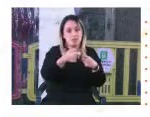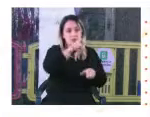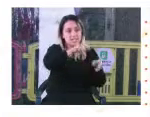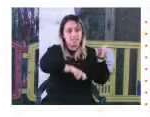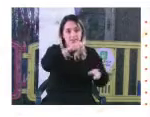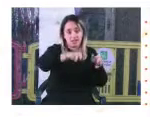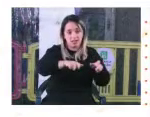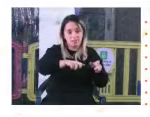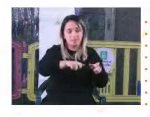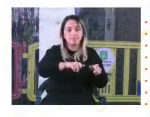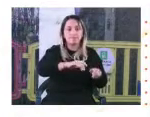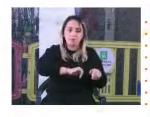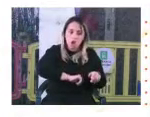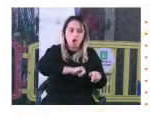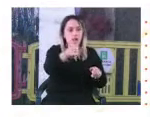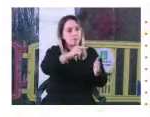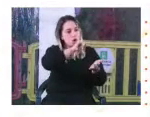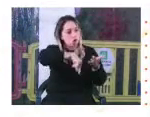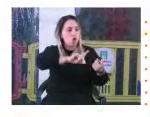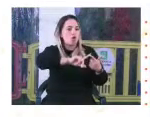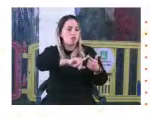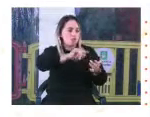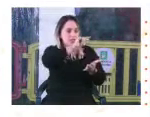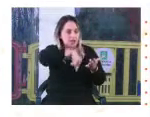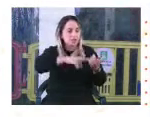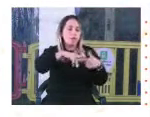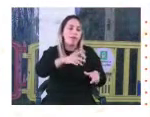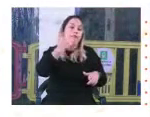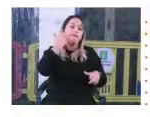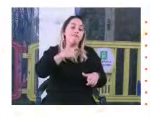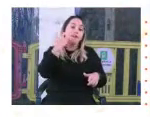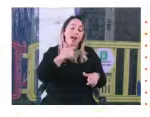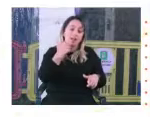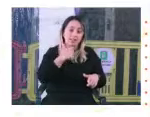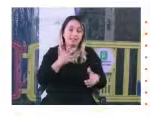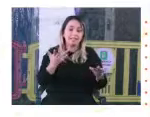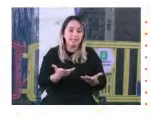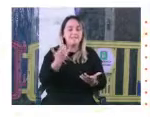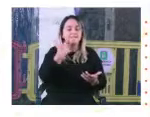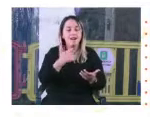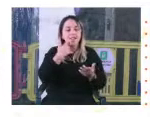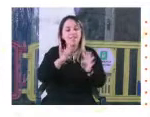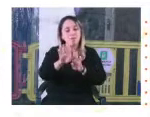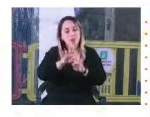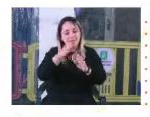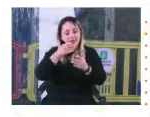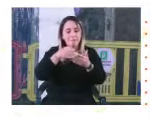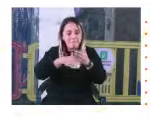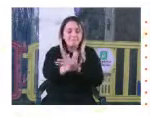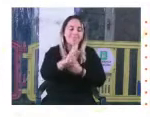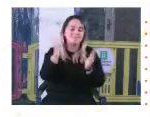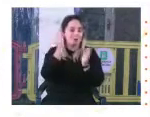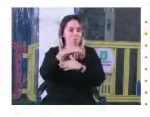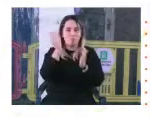logramos ese comodato, pero aún no pudimos abrir una puerta para poder ingresar. Y aquí